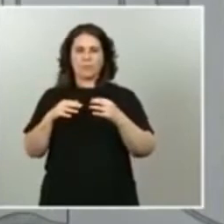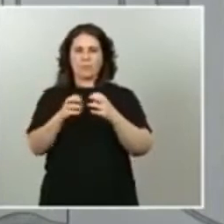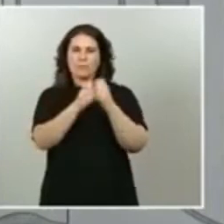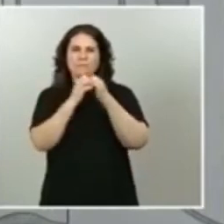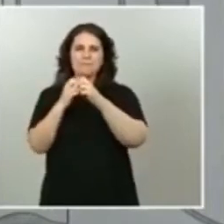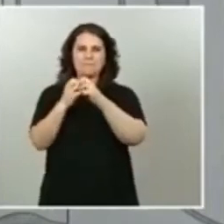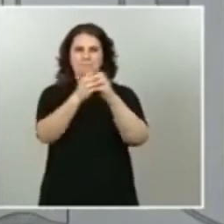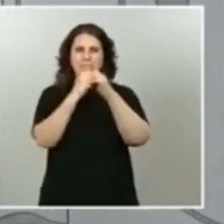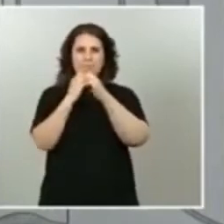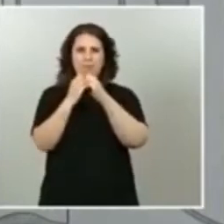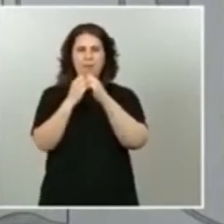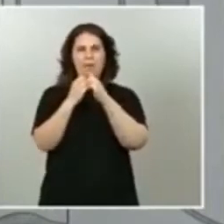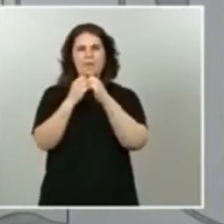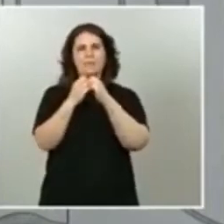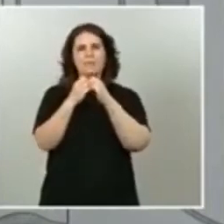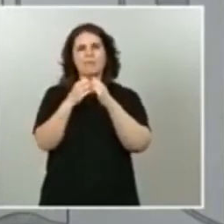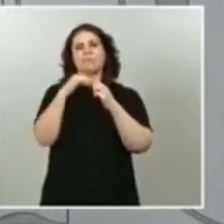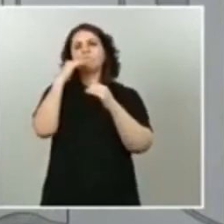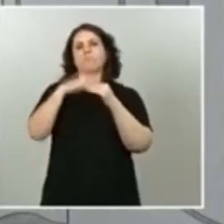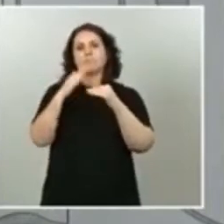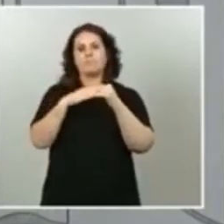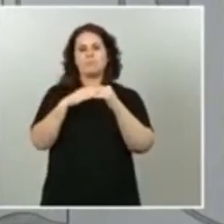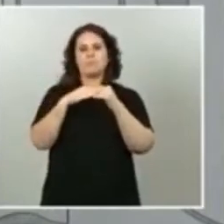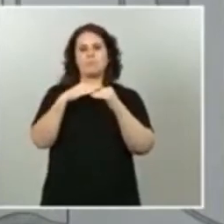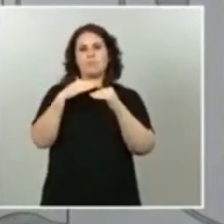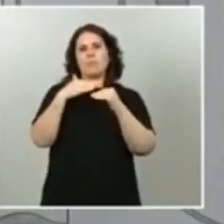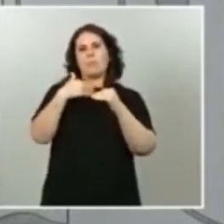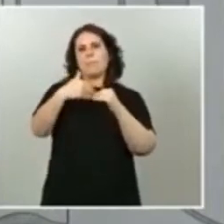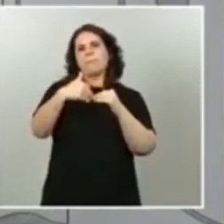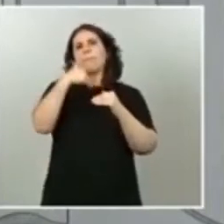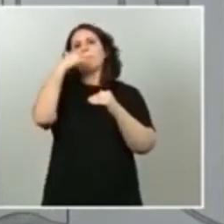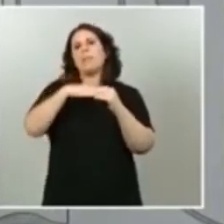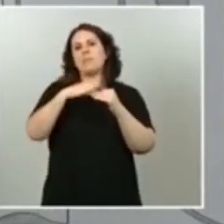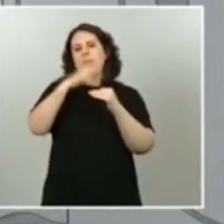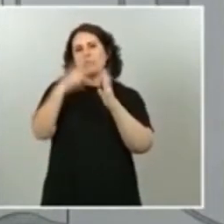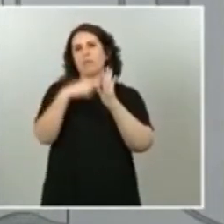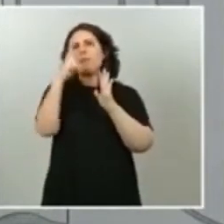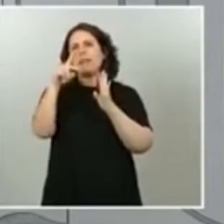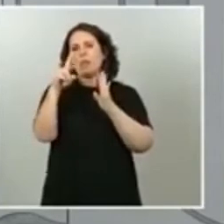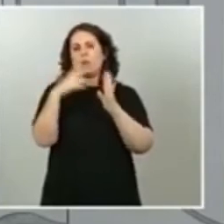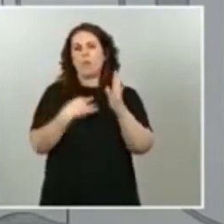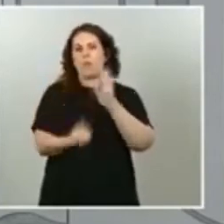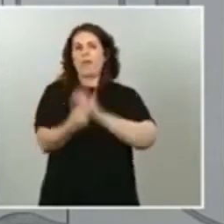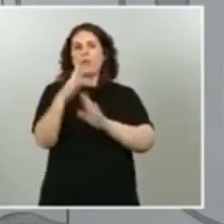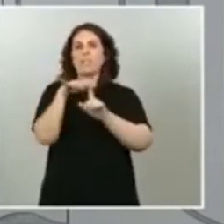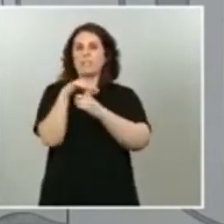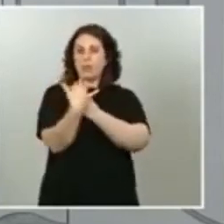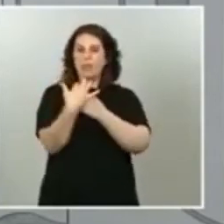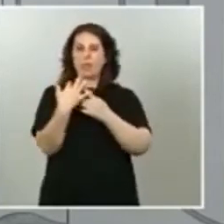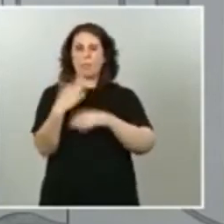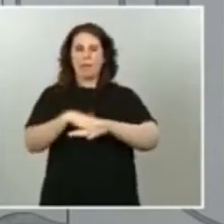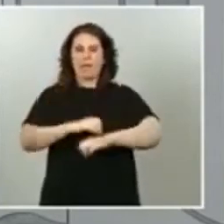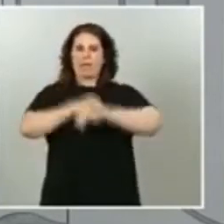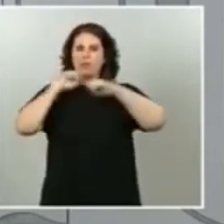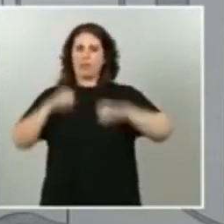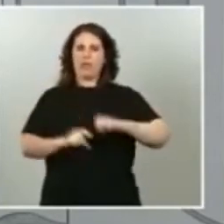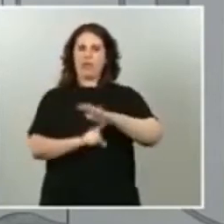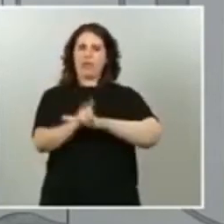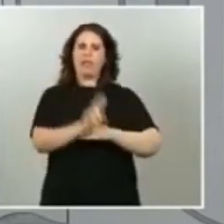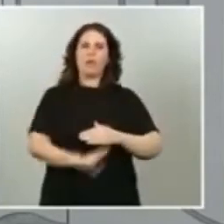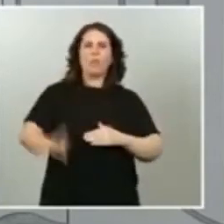próximos años, al menos para el año 21, un escenario que permita consolidar esa recuperación económica